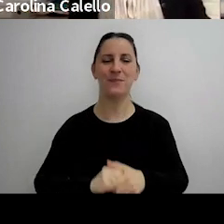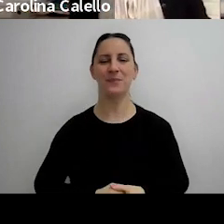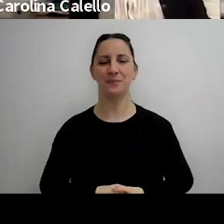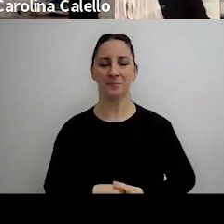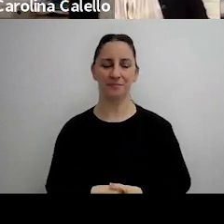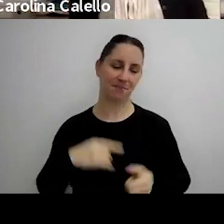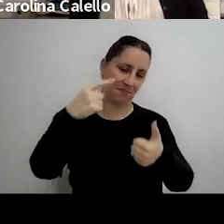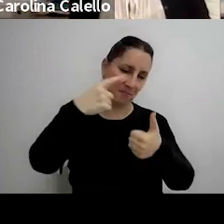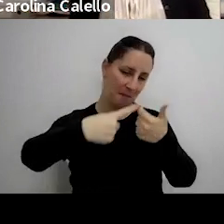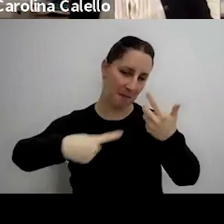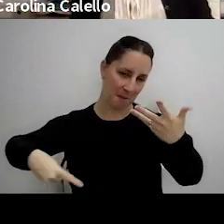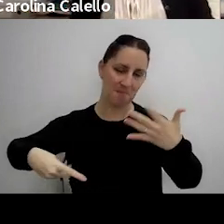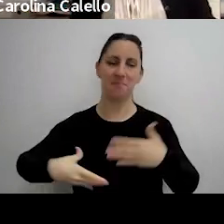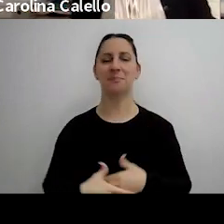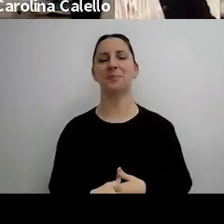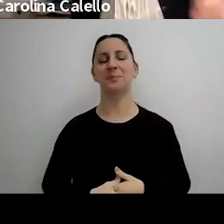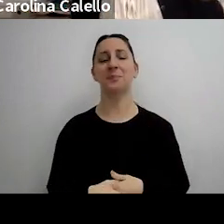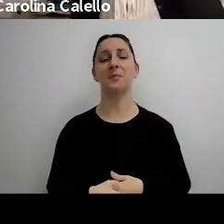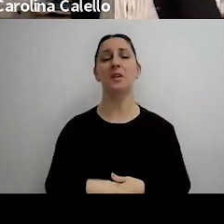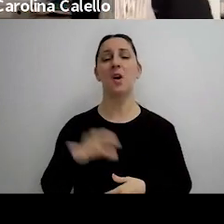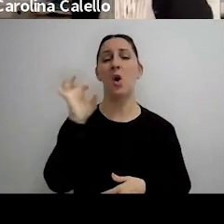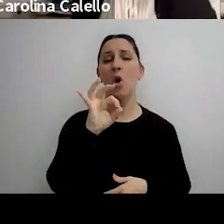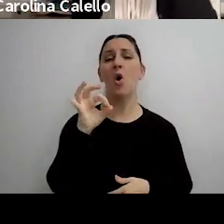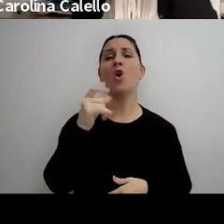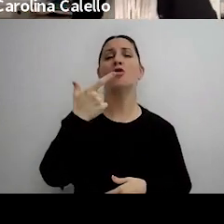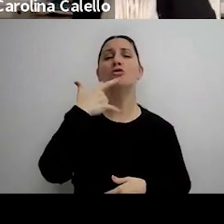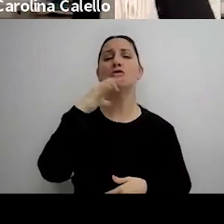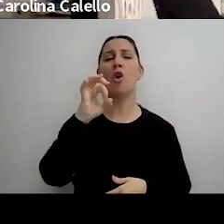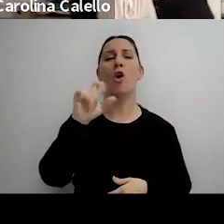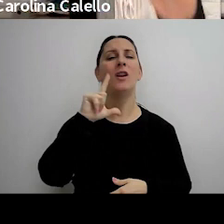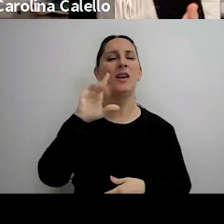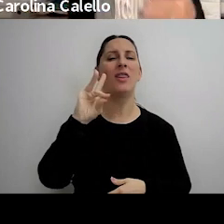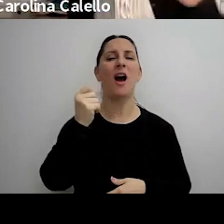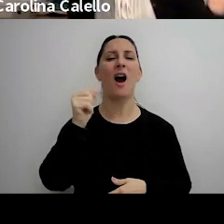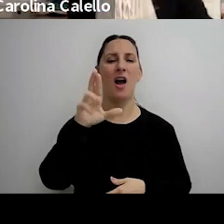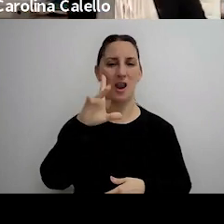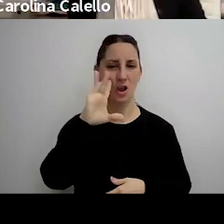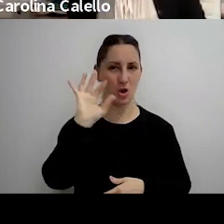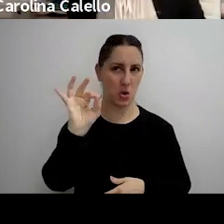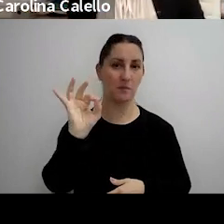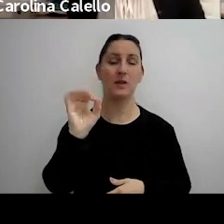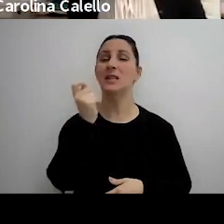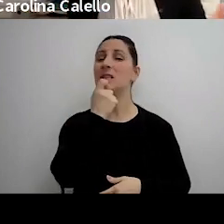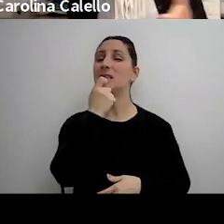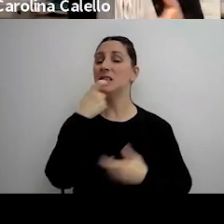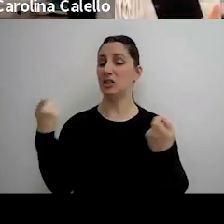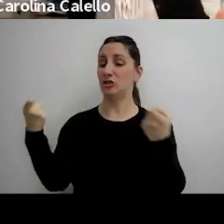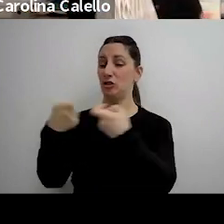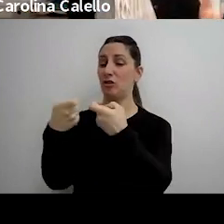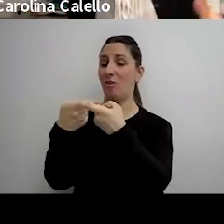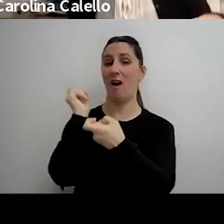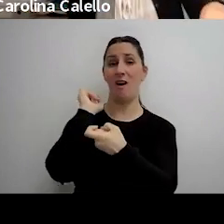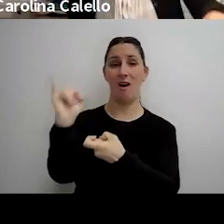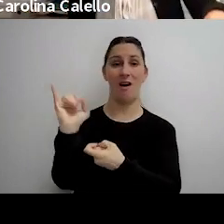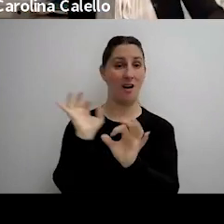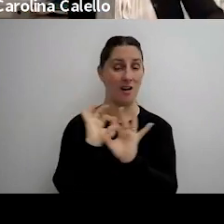etcétera bueno o por ejemplo el caso de solidario se me ocurre si no se notificó la sociedad en